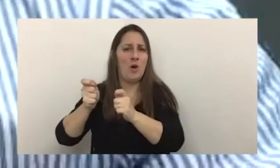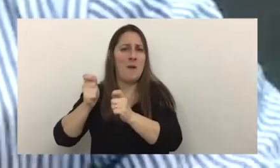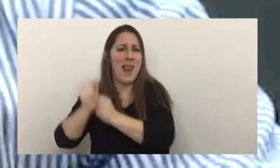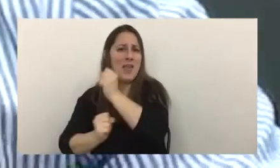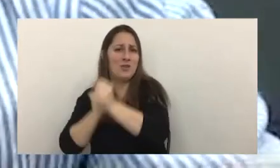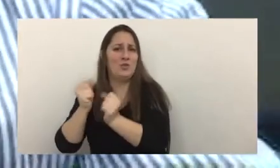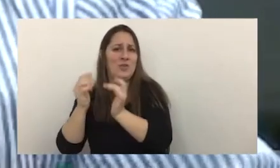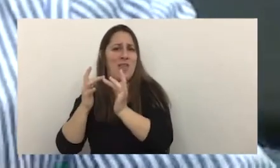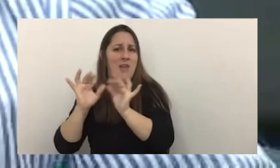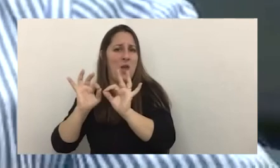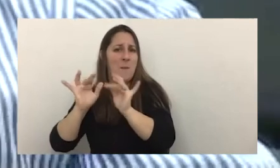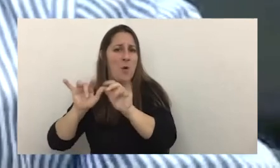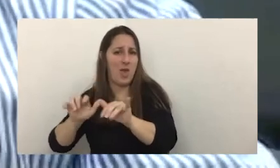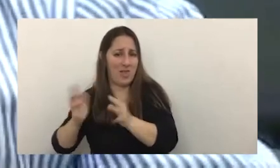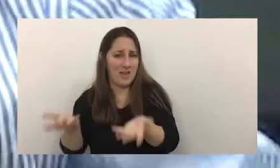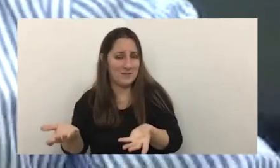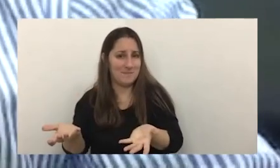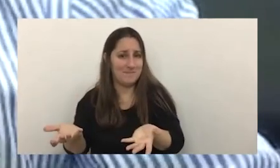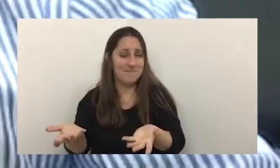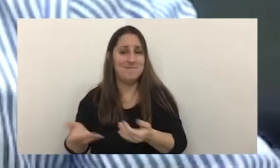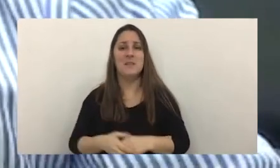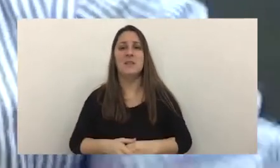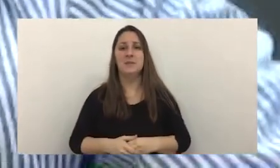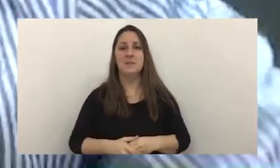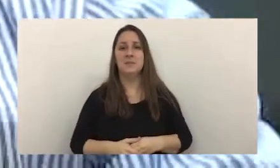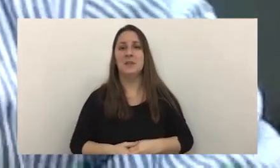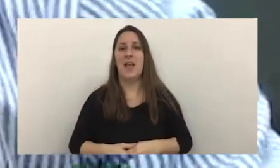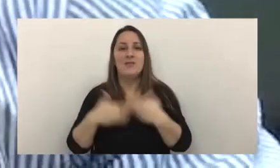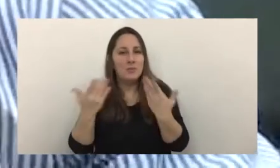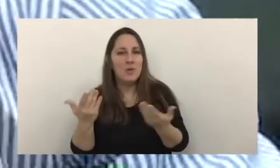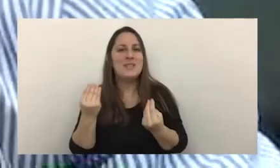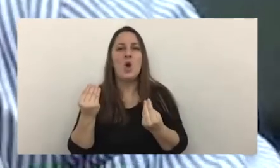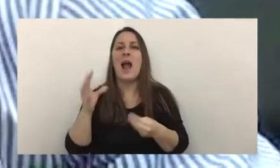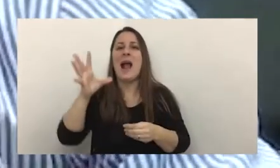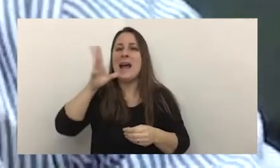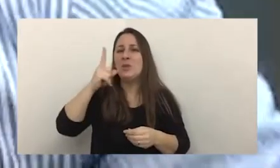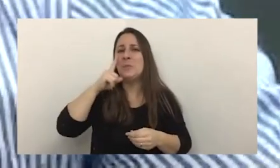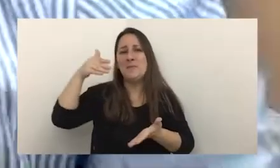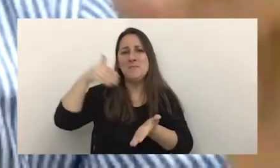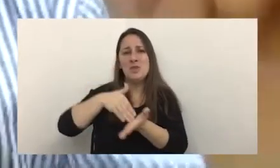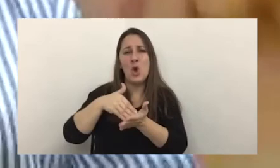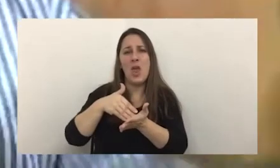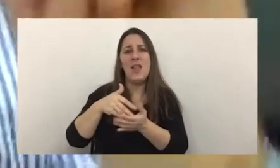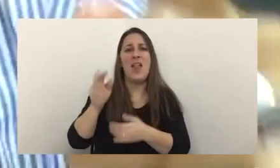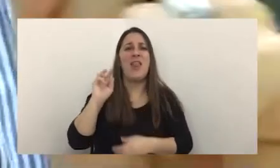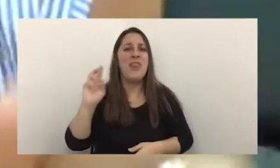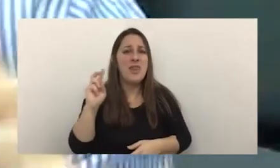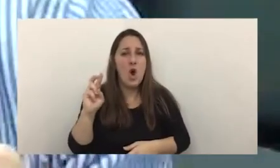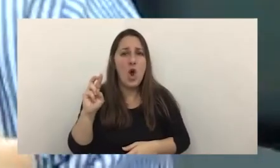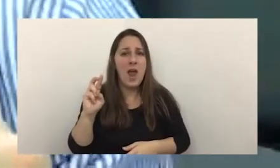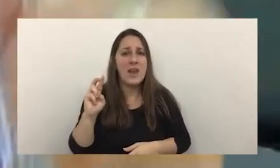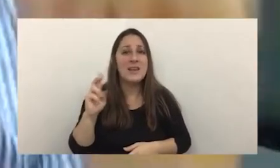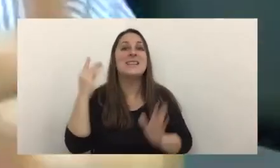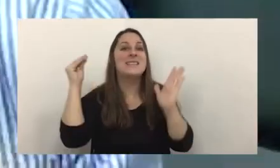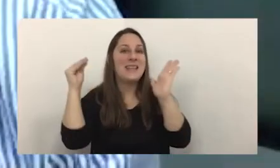explicarían mi estimadísimo contador Zapata los 14 mil millones de dólares que son solo los